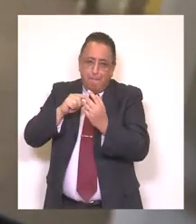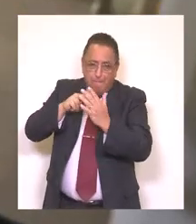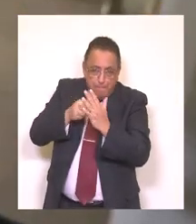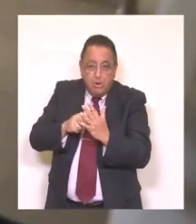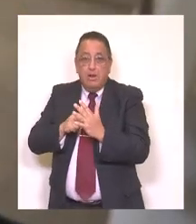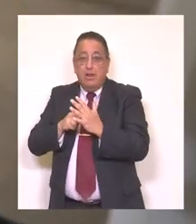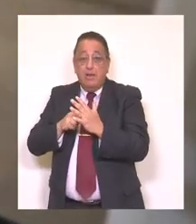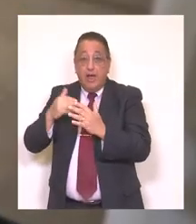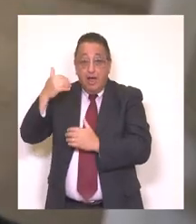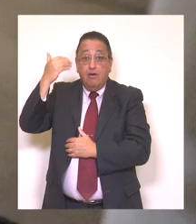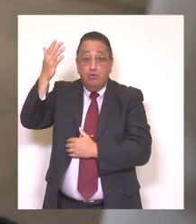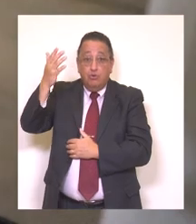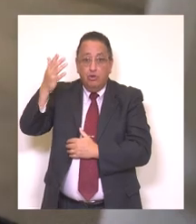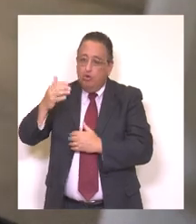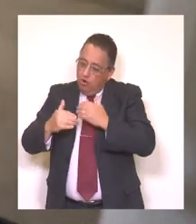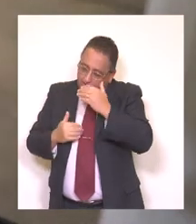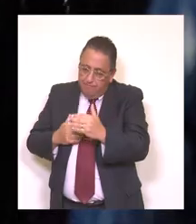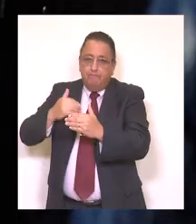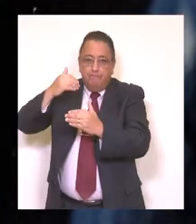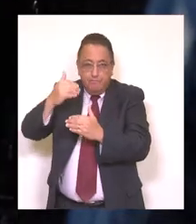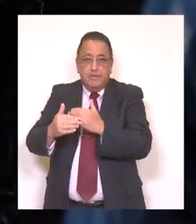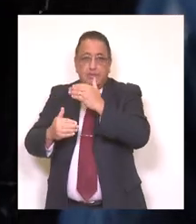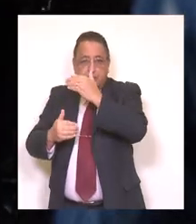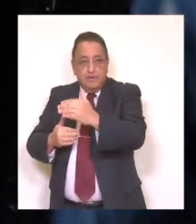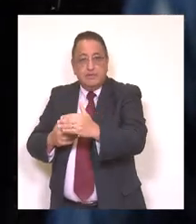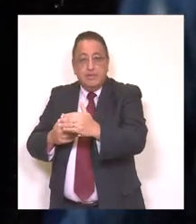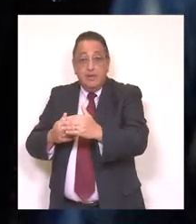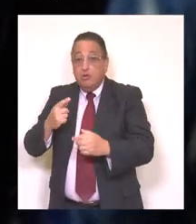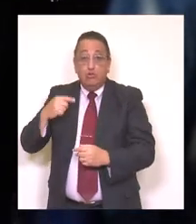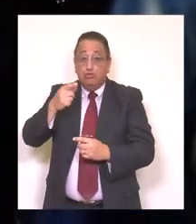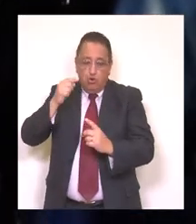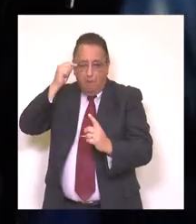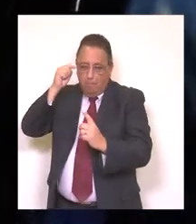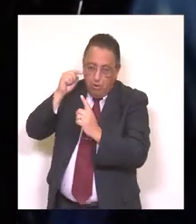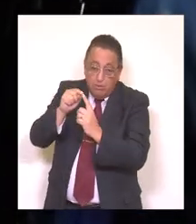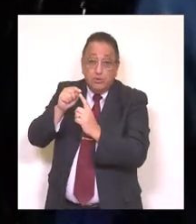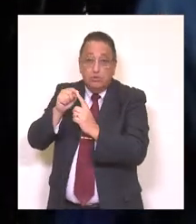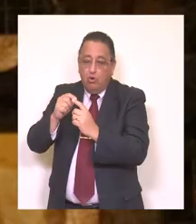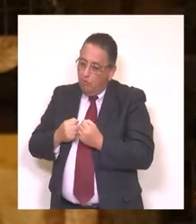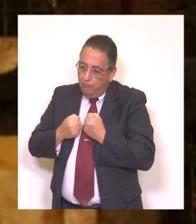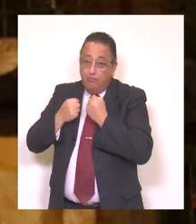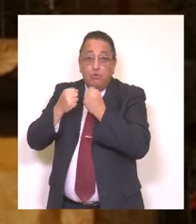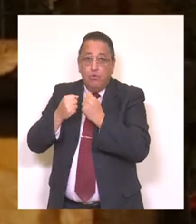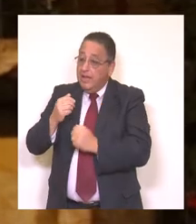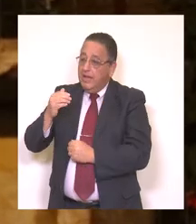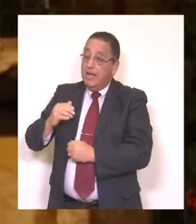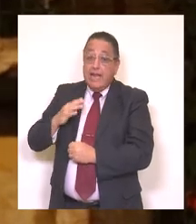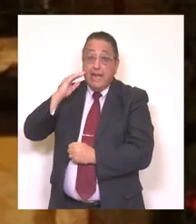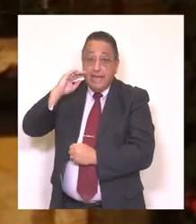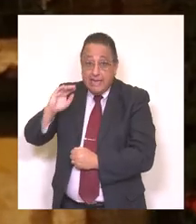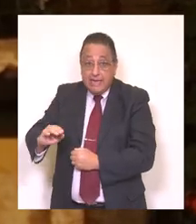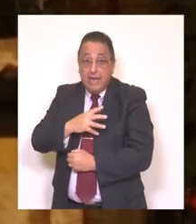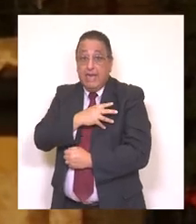dificultades que se nos presenten, seguiremos avanzando. Porque tenemos la voluntad para hacerlo. Por nuestros hijos.